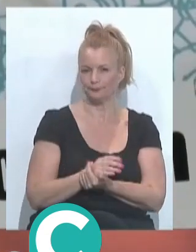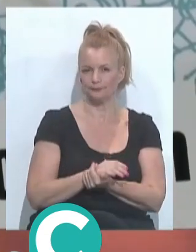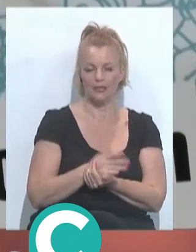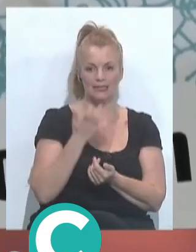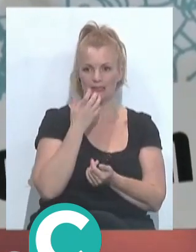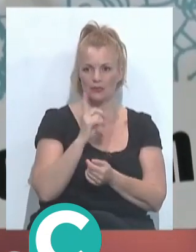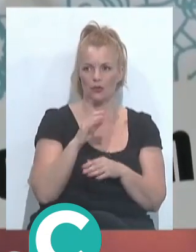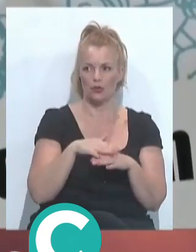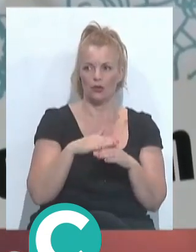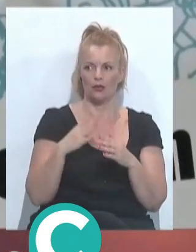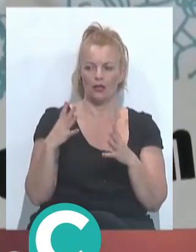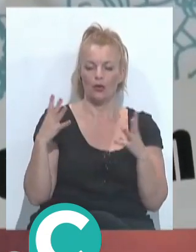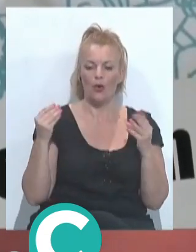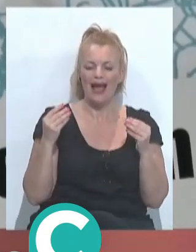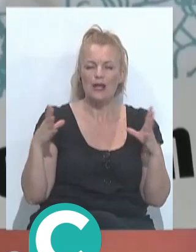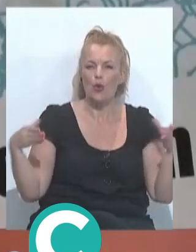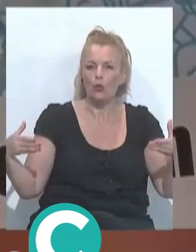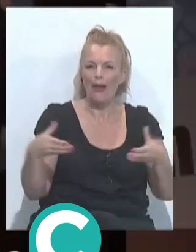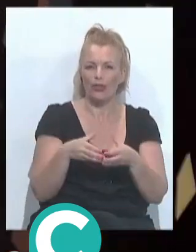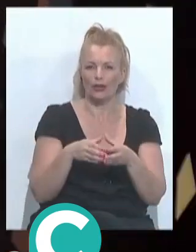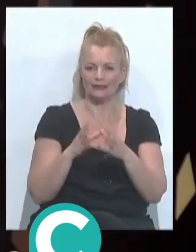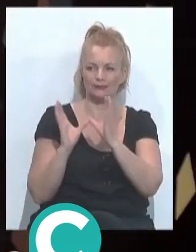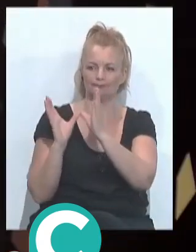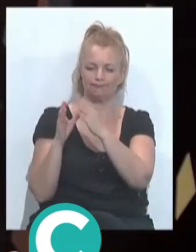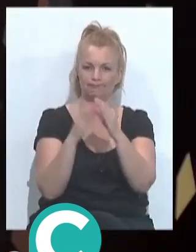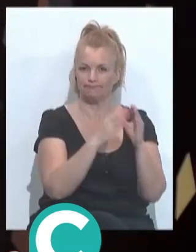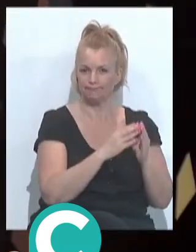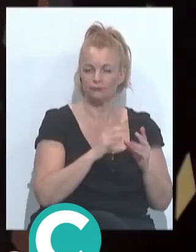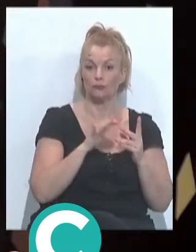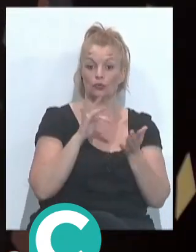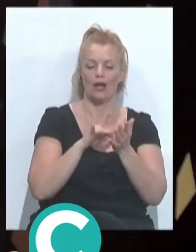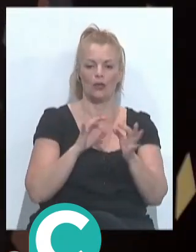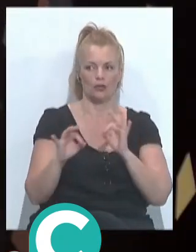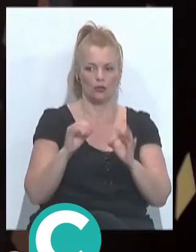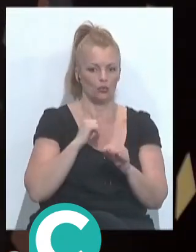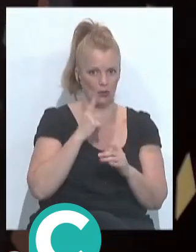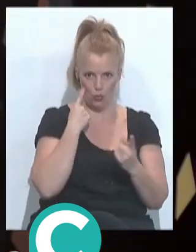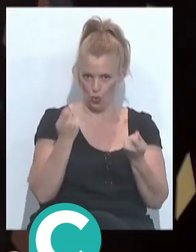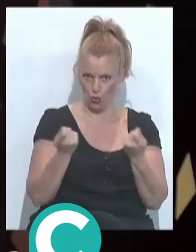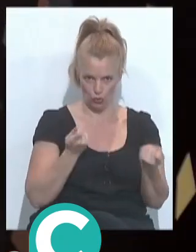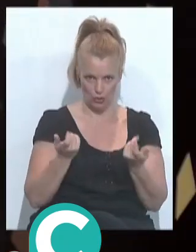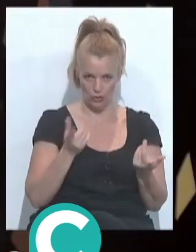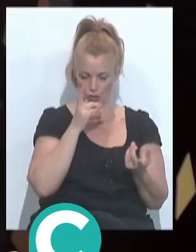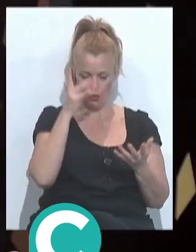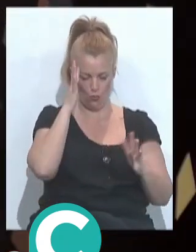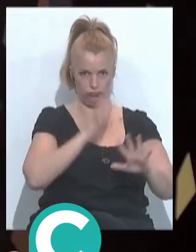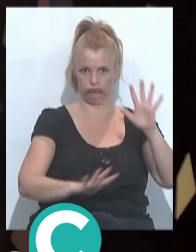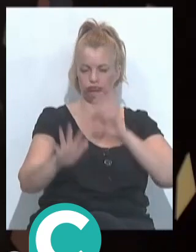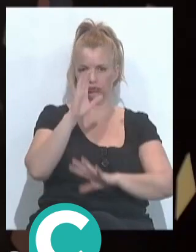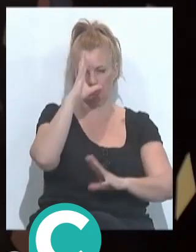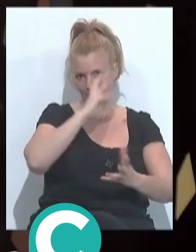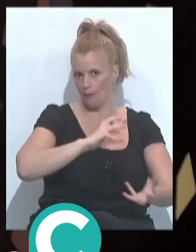no puedes tener también, cuando pasan tantísimas agrupaciones por el, digamos, por el escenario, tú tienes que tener un control para no volverte loco, ¿sabes?